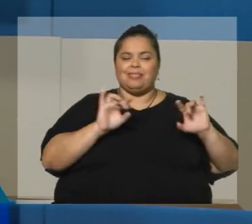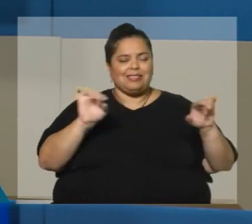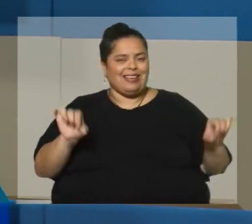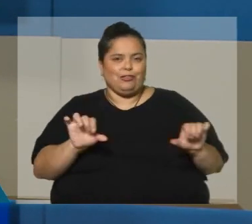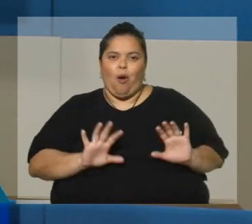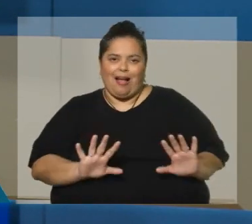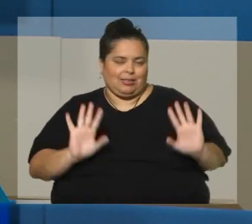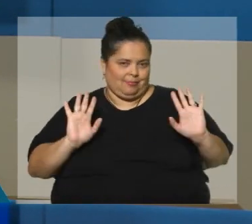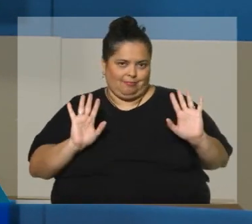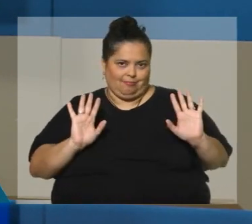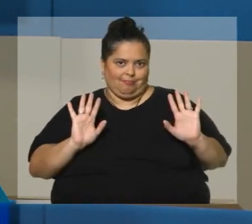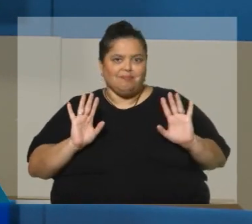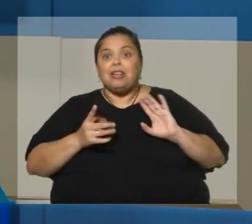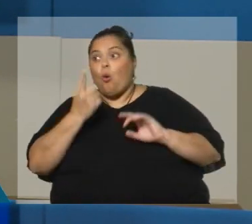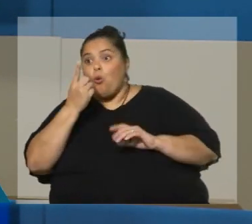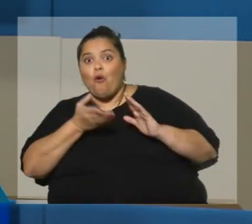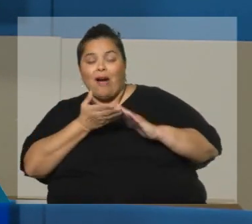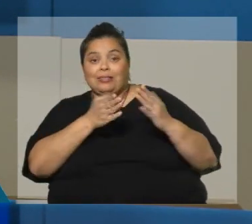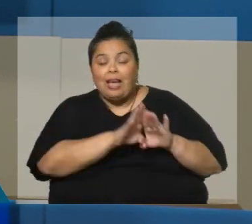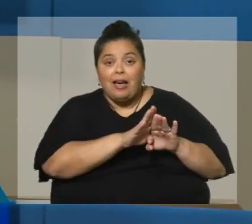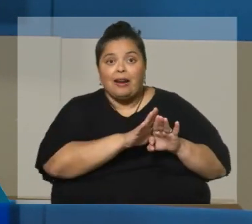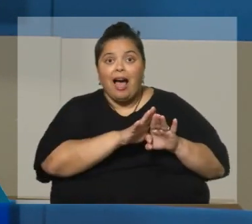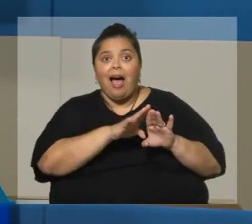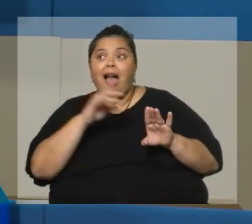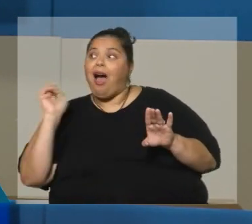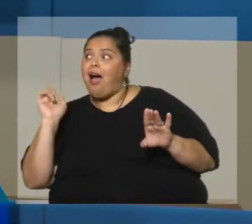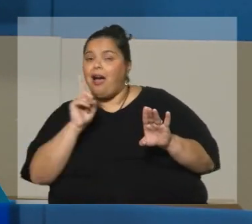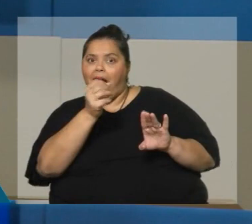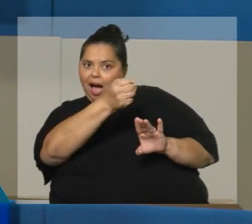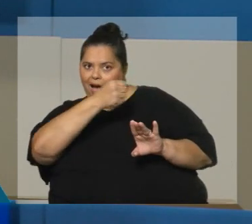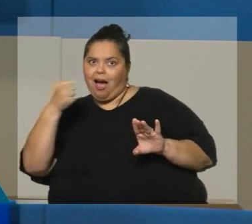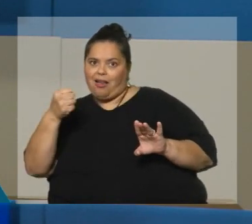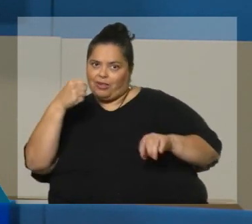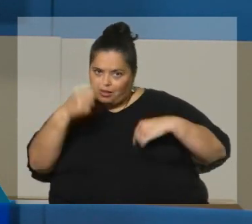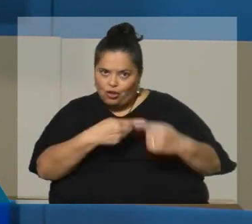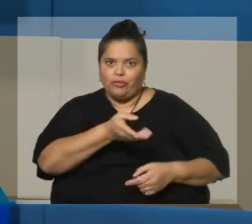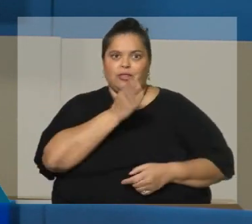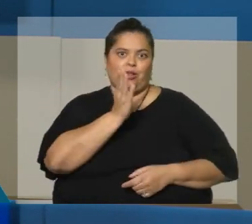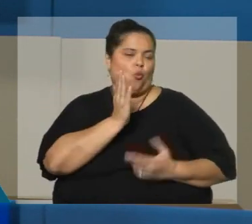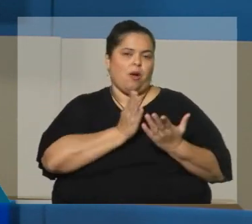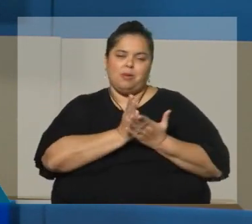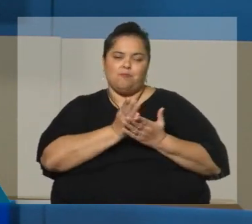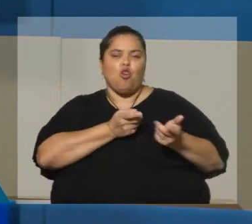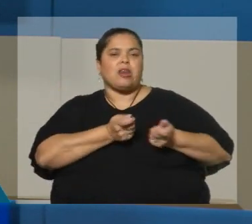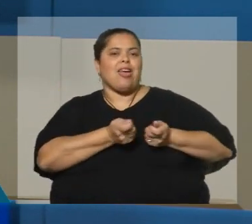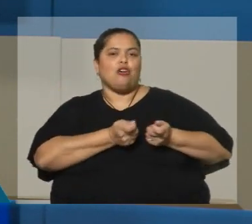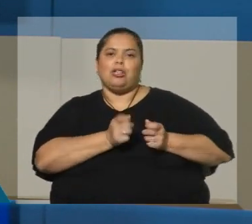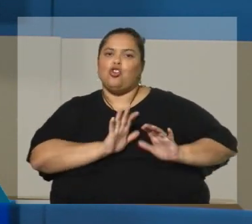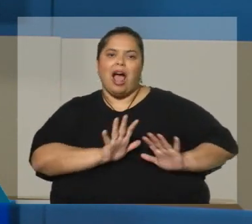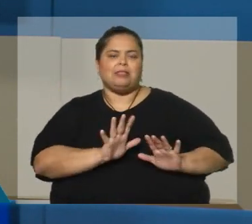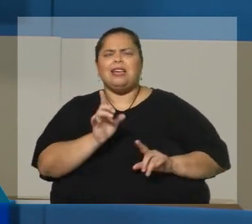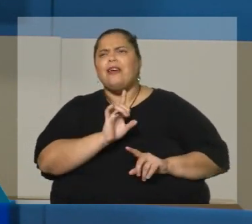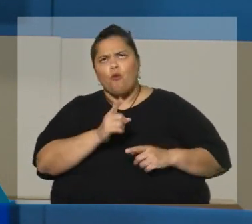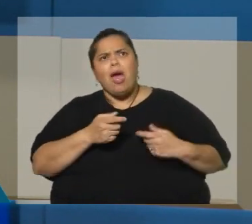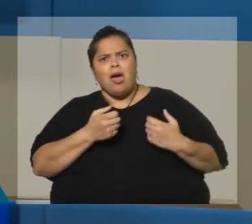eso fue lo que en definitiva se logró y con una negociación que fue en definitiva sí intensa, sí